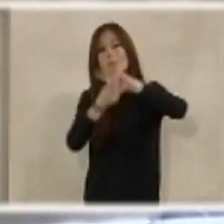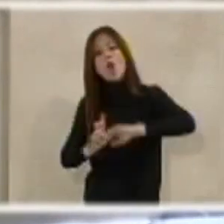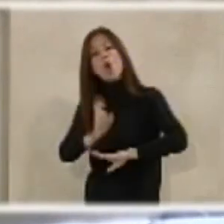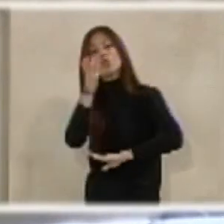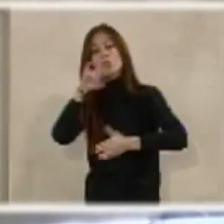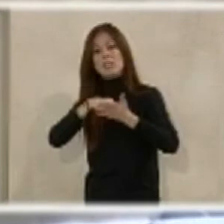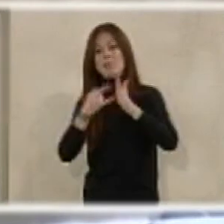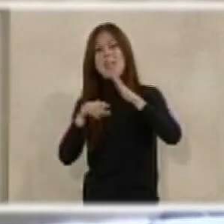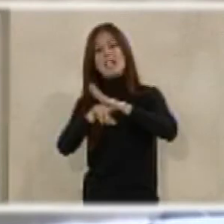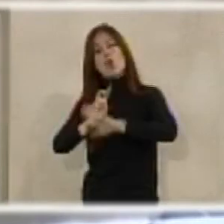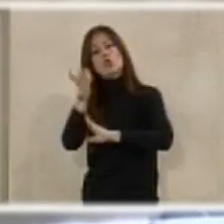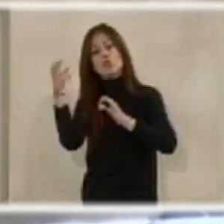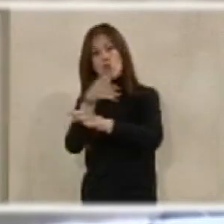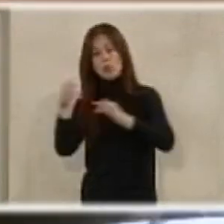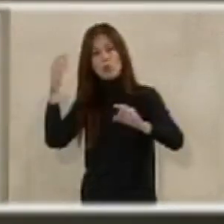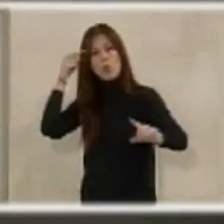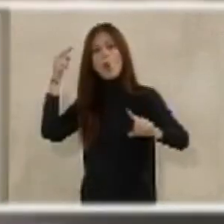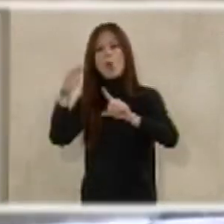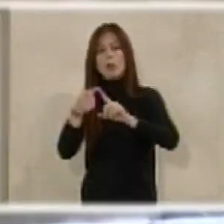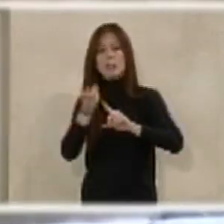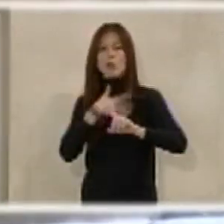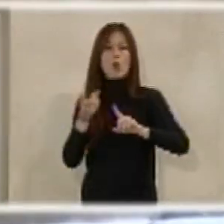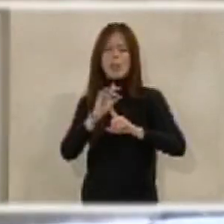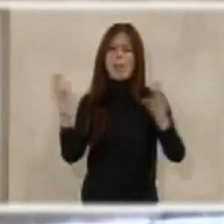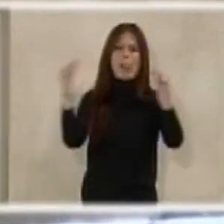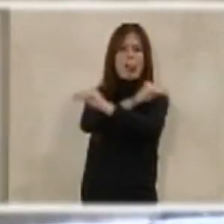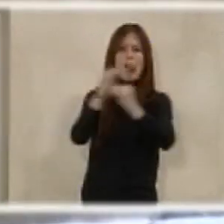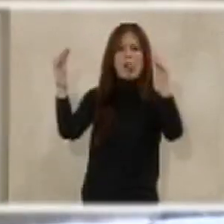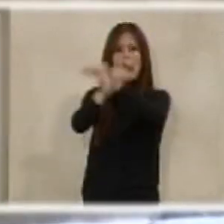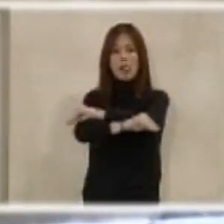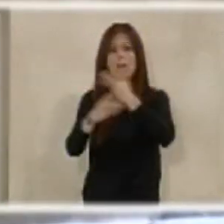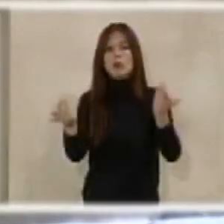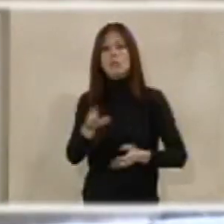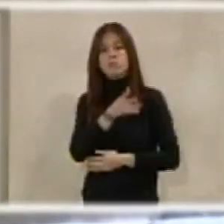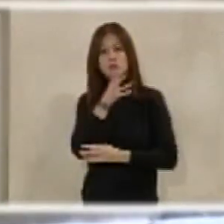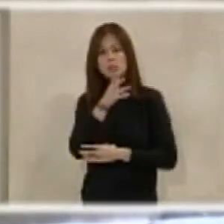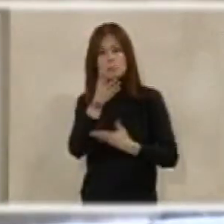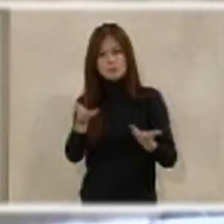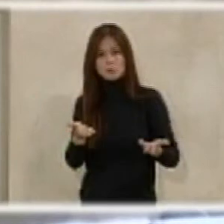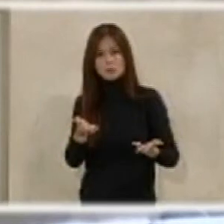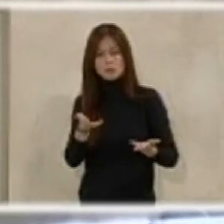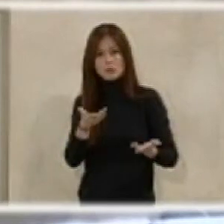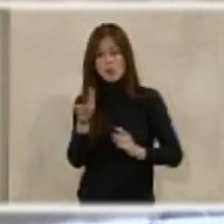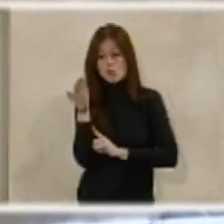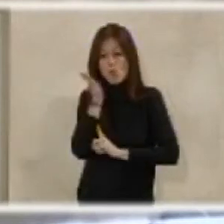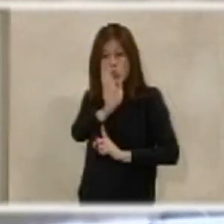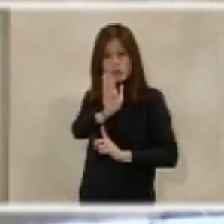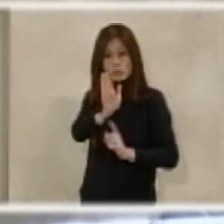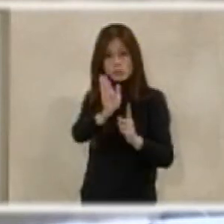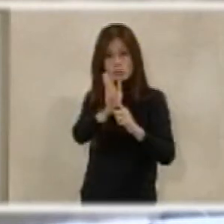adecuado, con objeto de no generar una controversia y que, por el hecho de poner en la moción